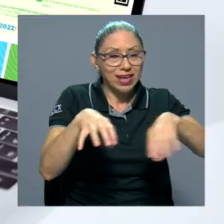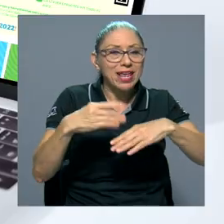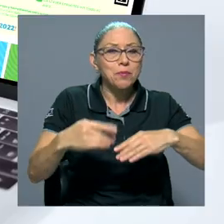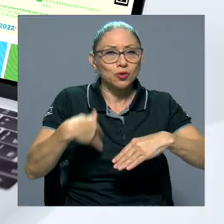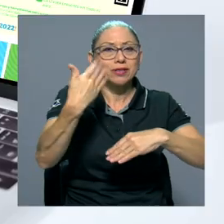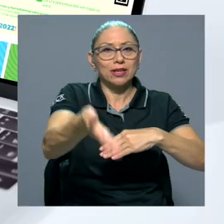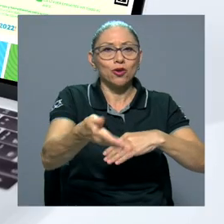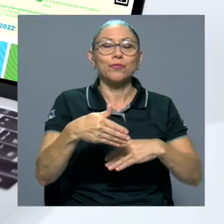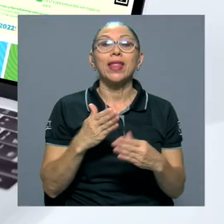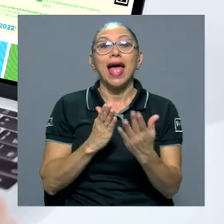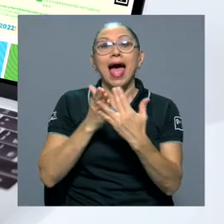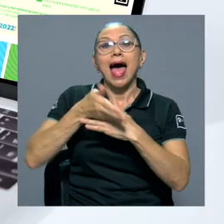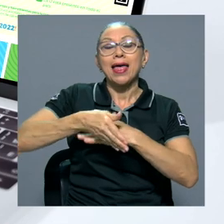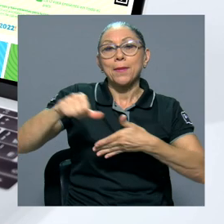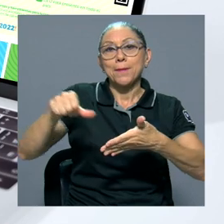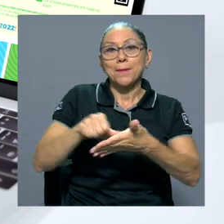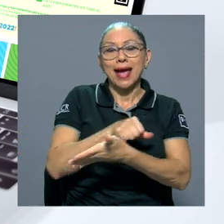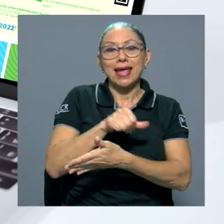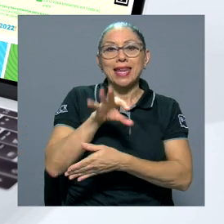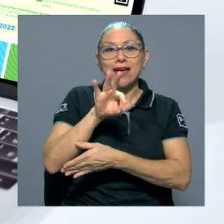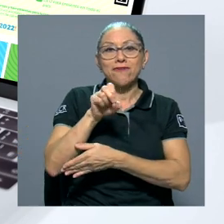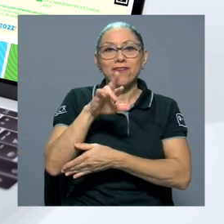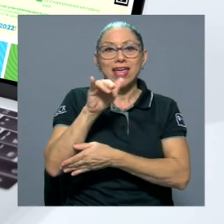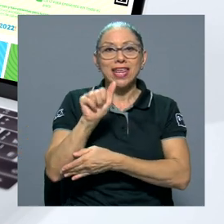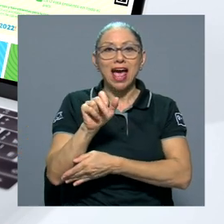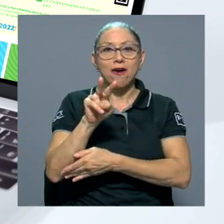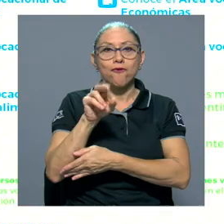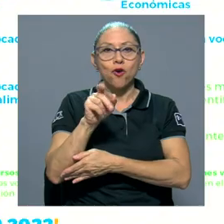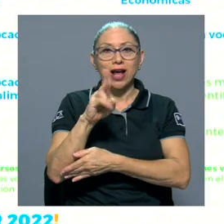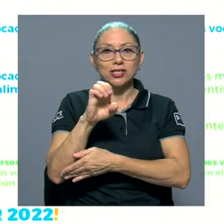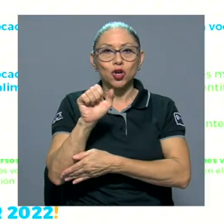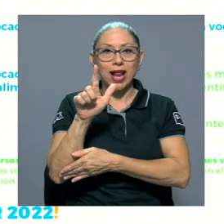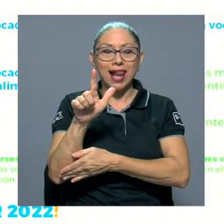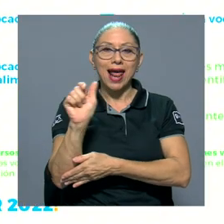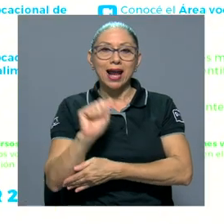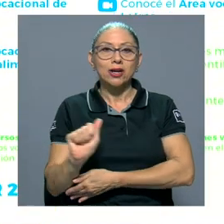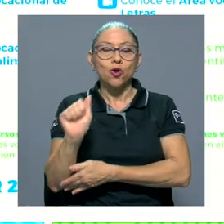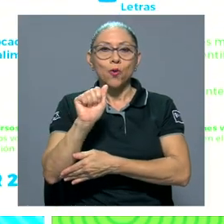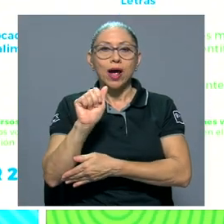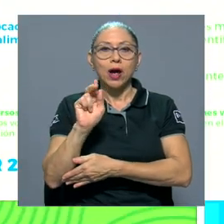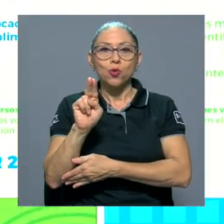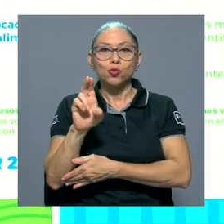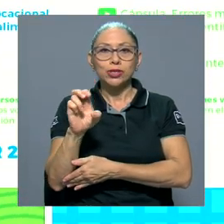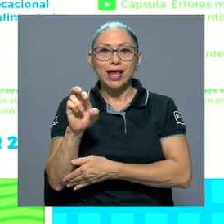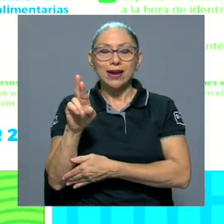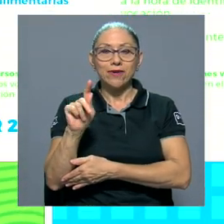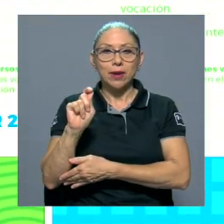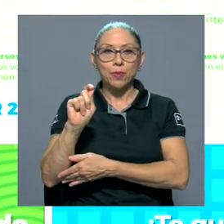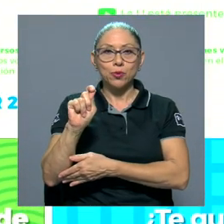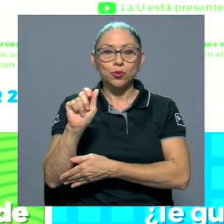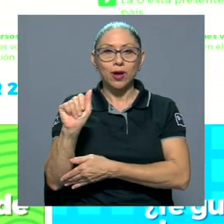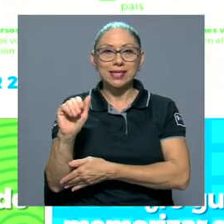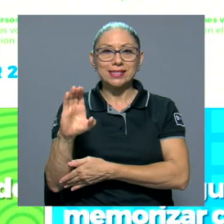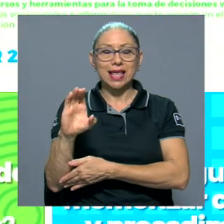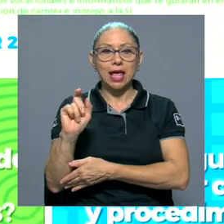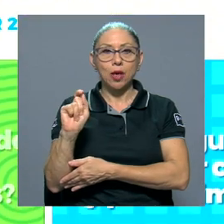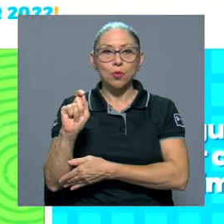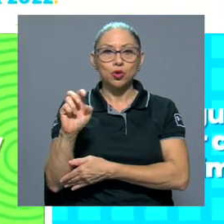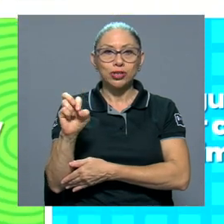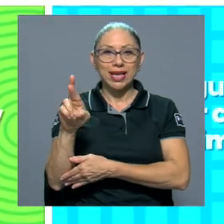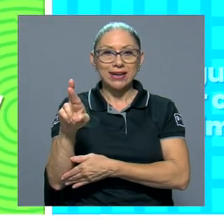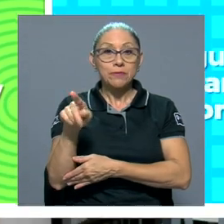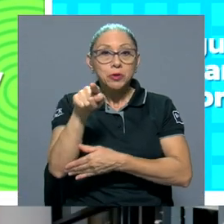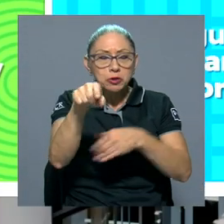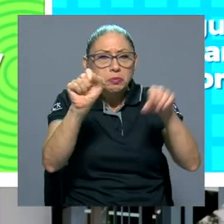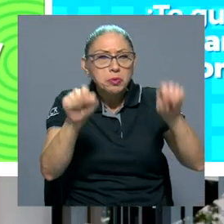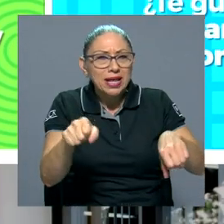la feria. Por medio de la página feriavocacional.ucr.ac.cr usted podrá conocer toda la